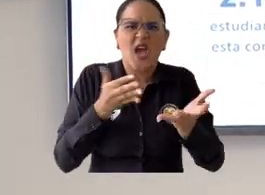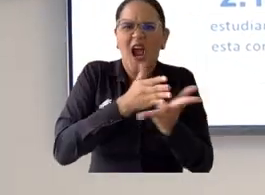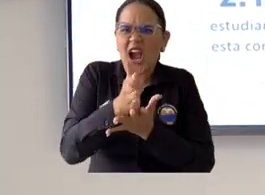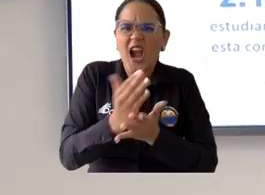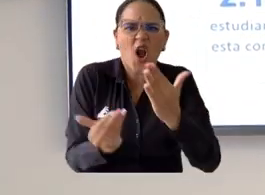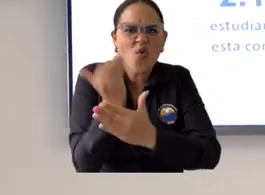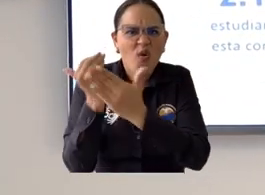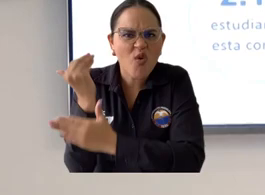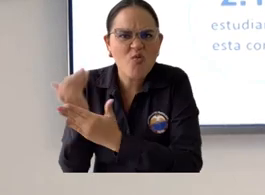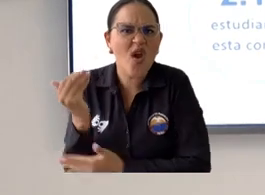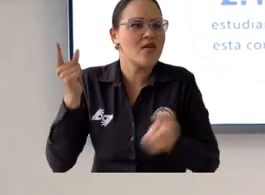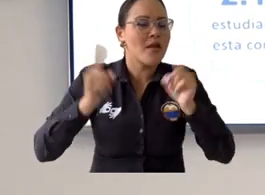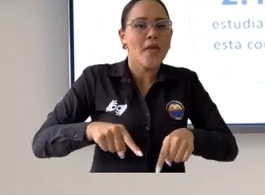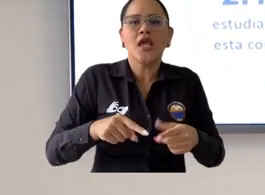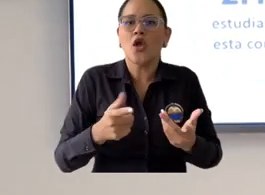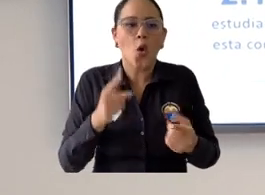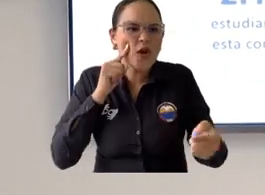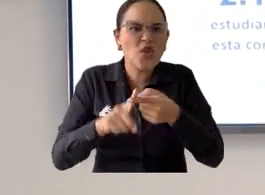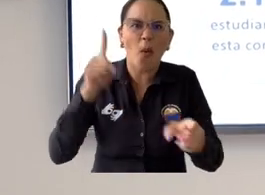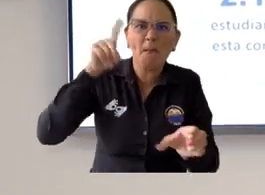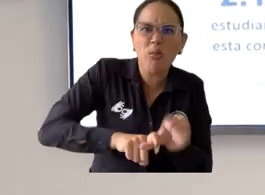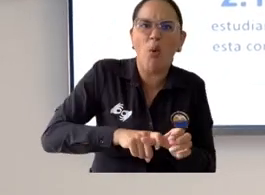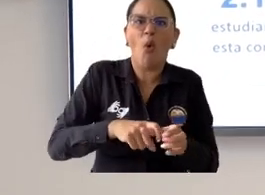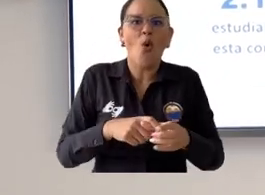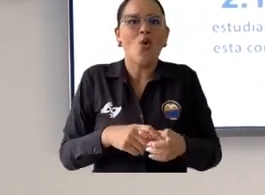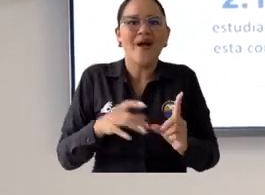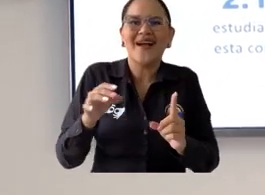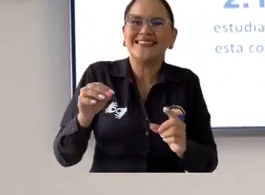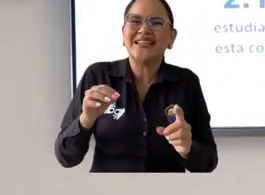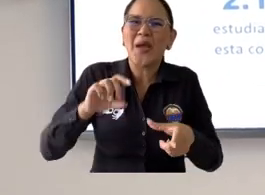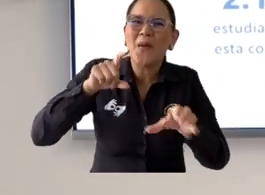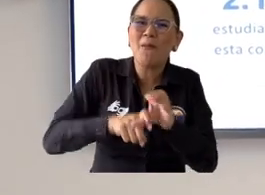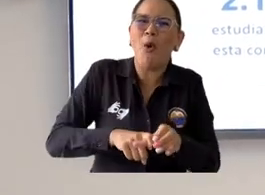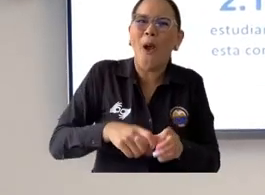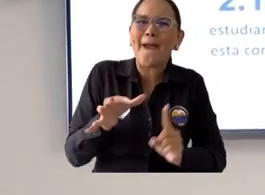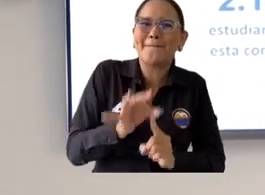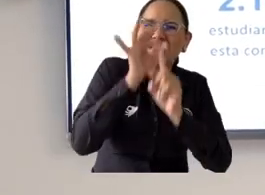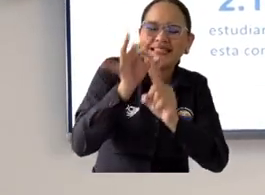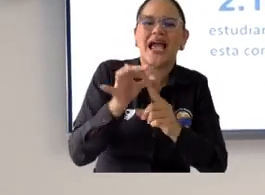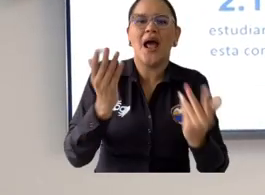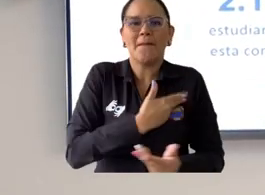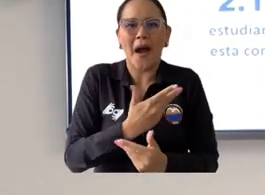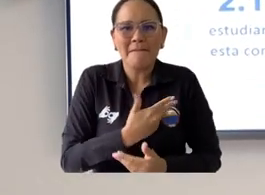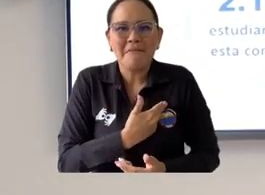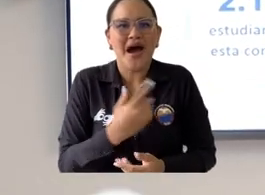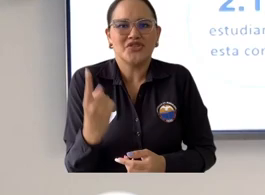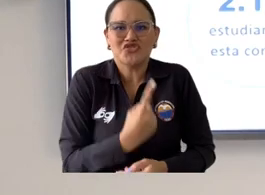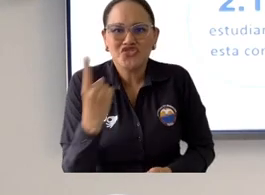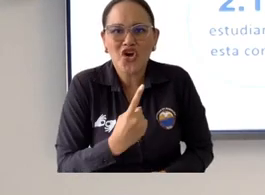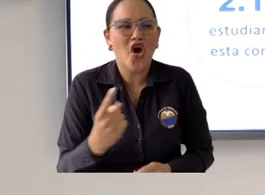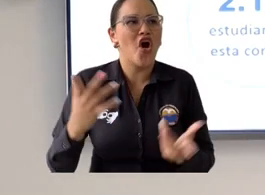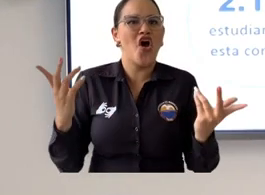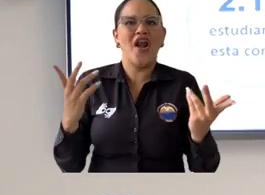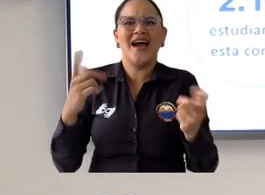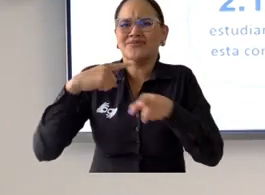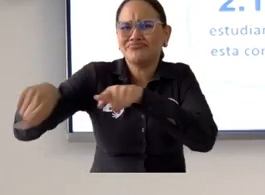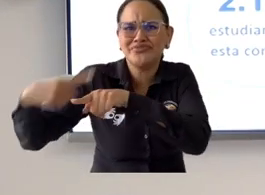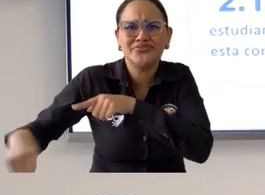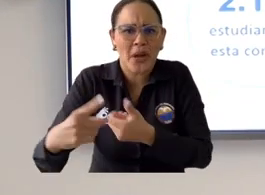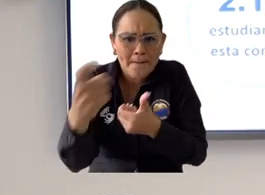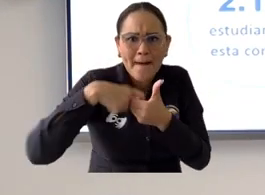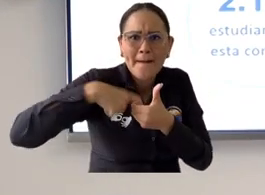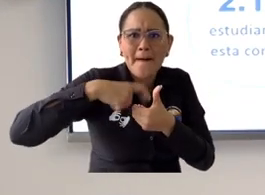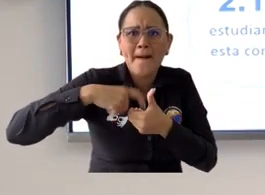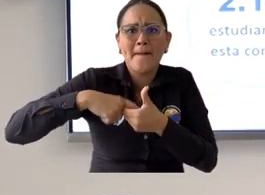indígenas para las comunidades afro hemos procurado que la inclusión que tiene un costo enorme pero que es una inversión significativa cuyos